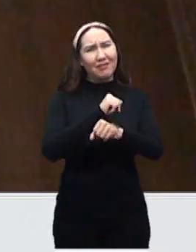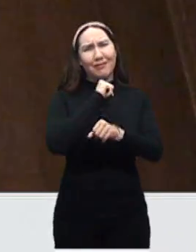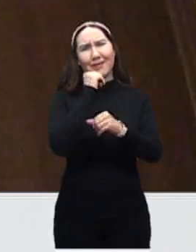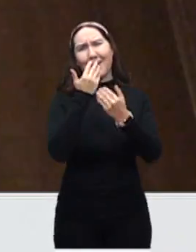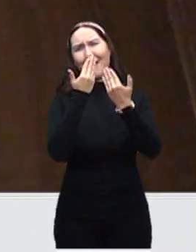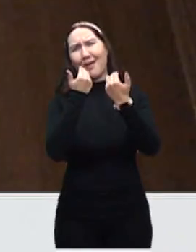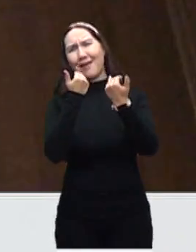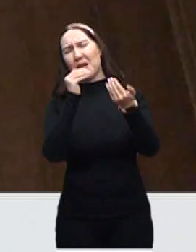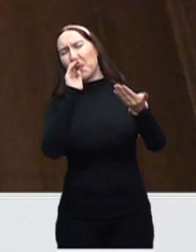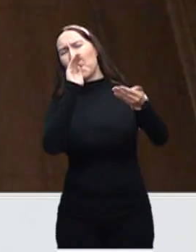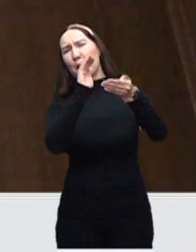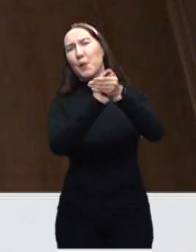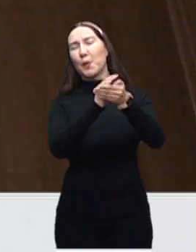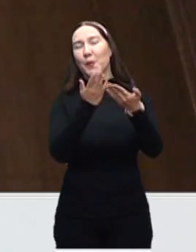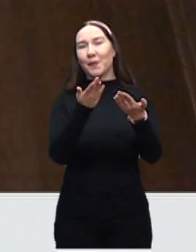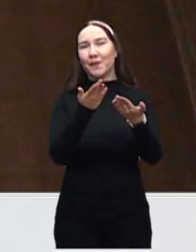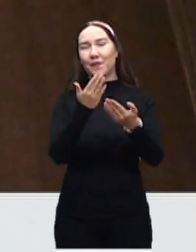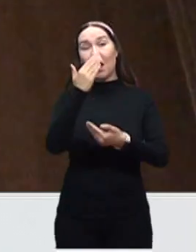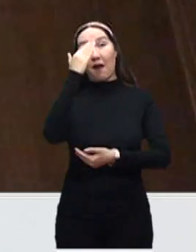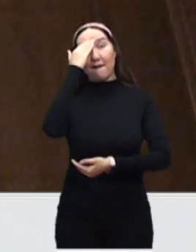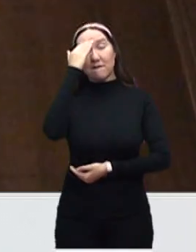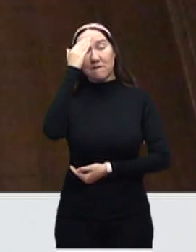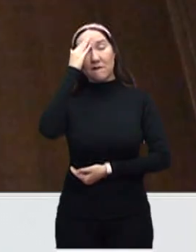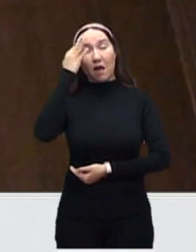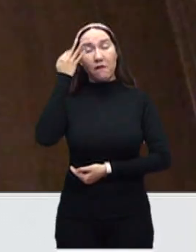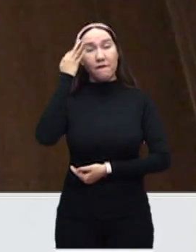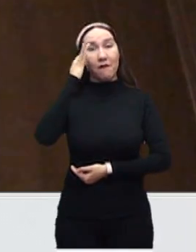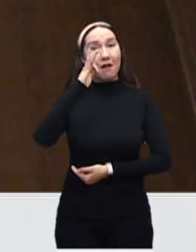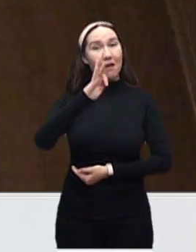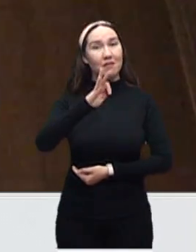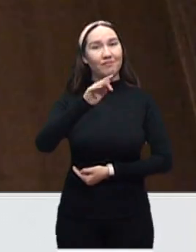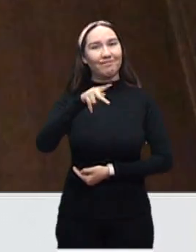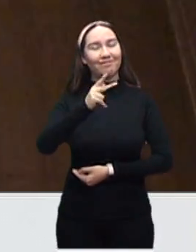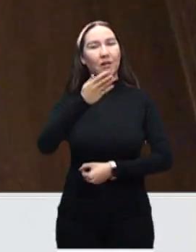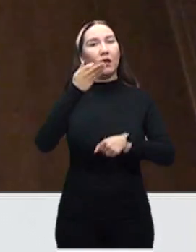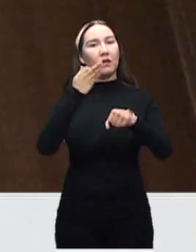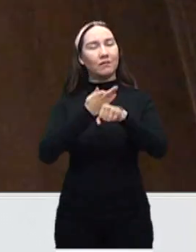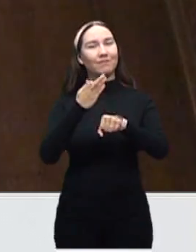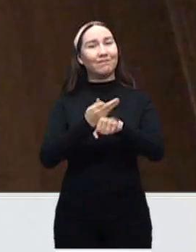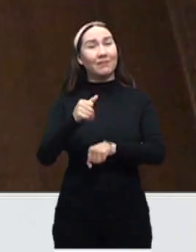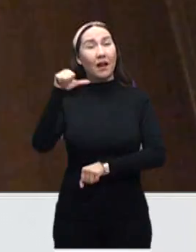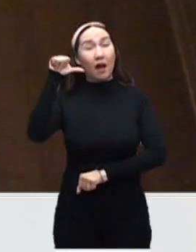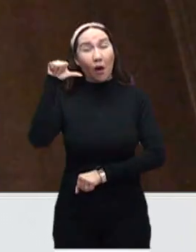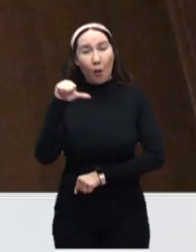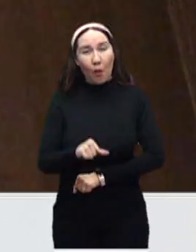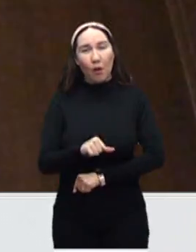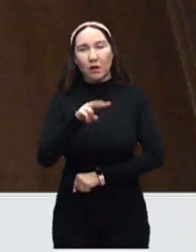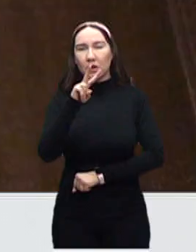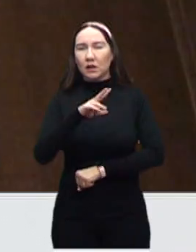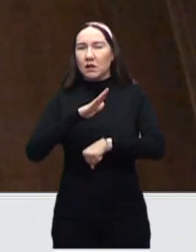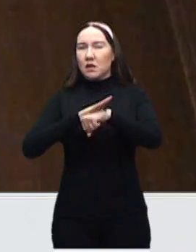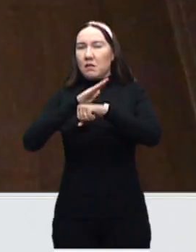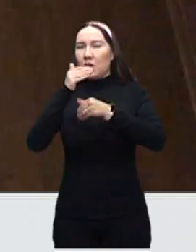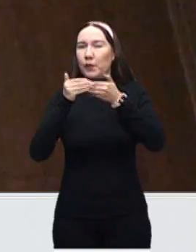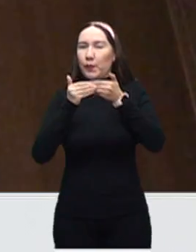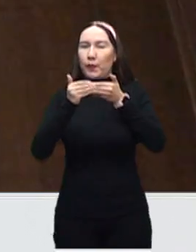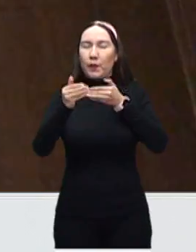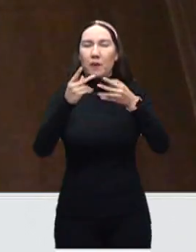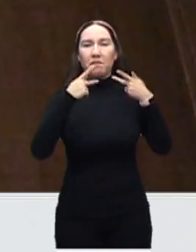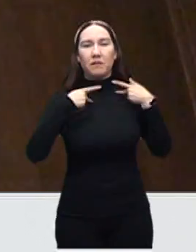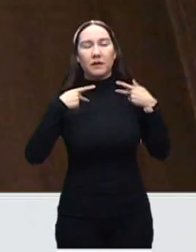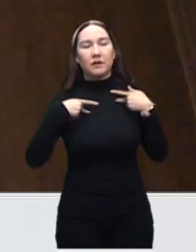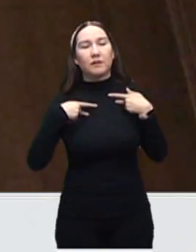piensan que no está sucediendo lo que estamos viviendo. Pero hoy día, cada vez más, es frecuente que las personas dicen,